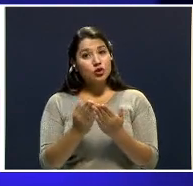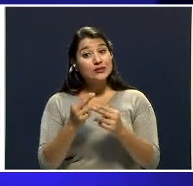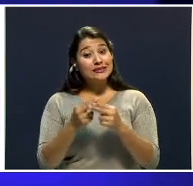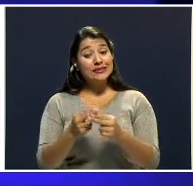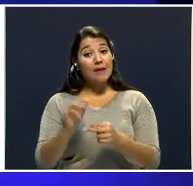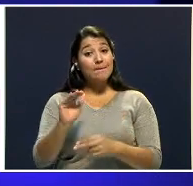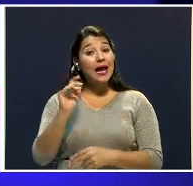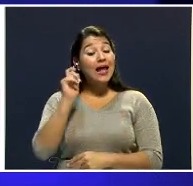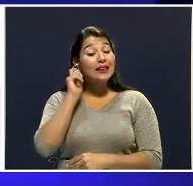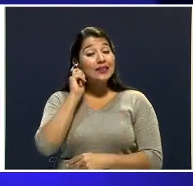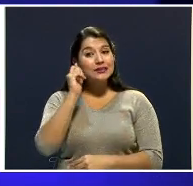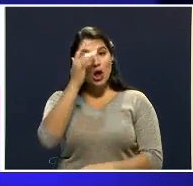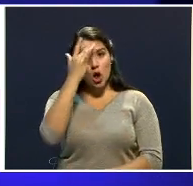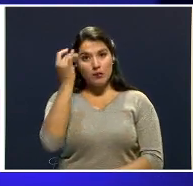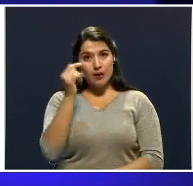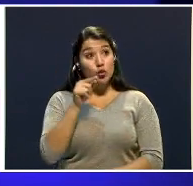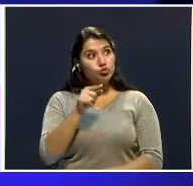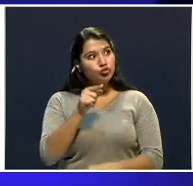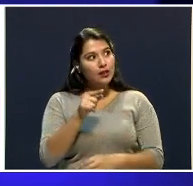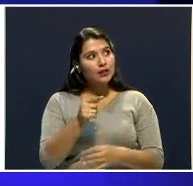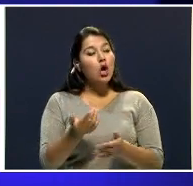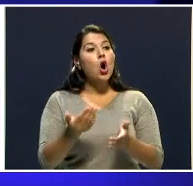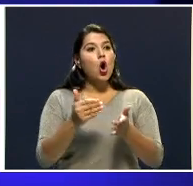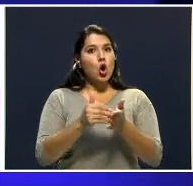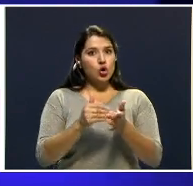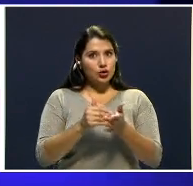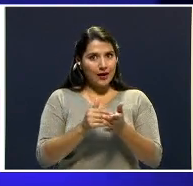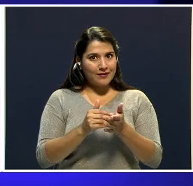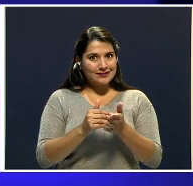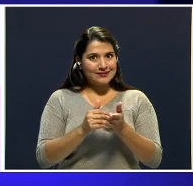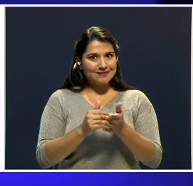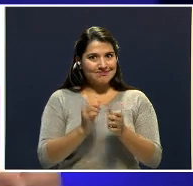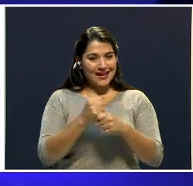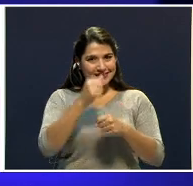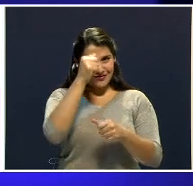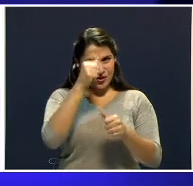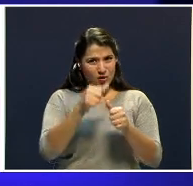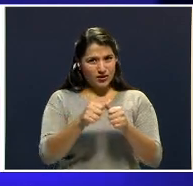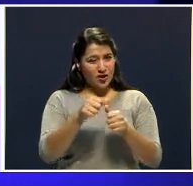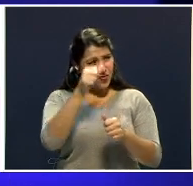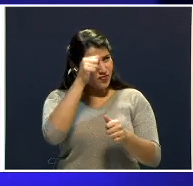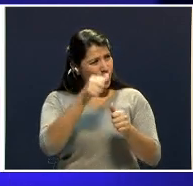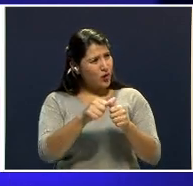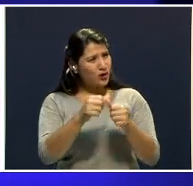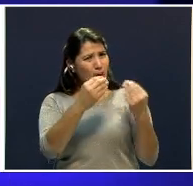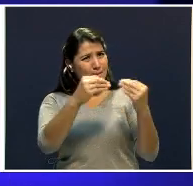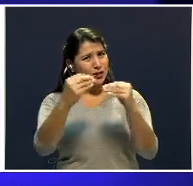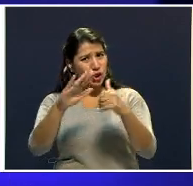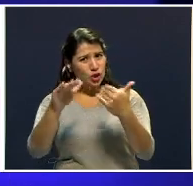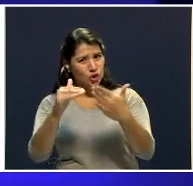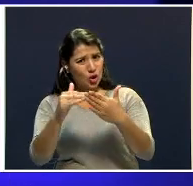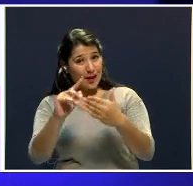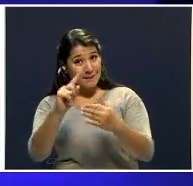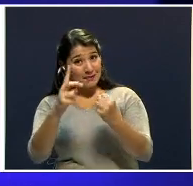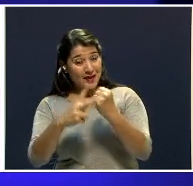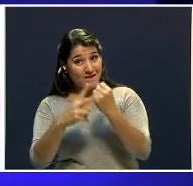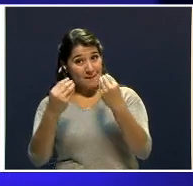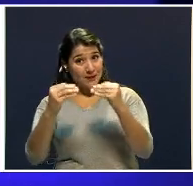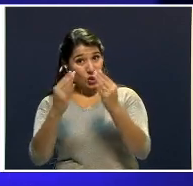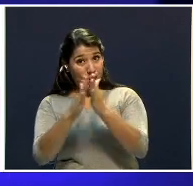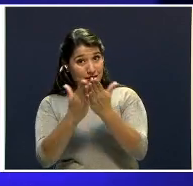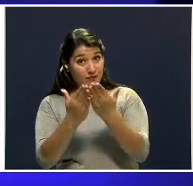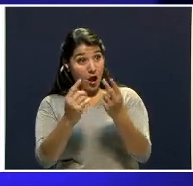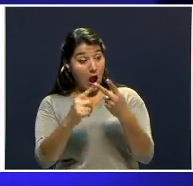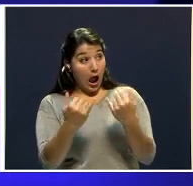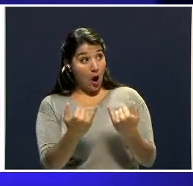reconstruye este caso. Entiendo que hay una segunda edición, se agotó la primera y está saliendo la segunda. ¿En dónde